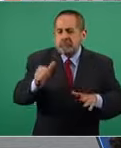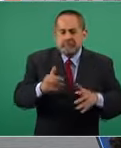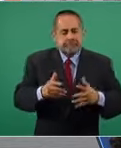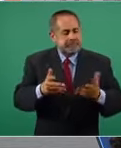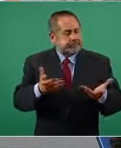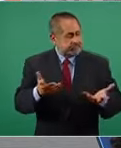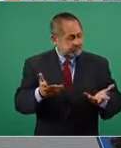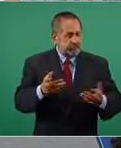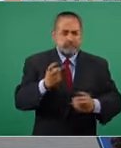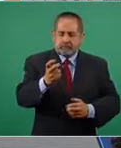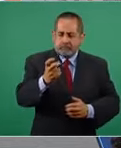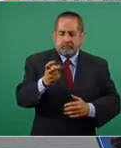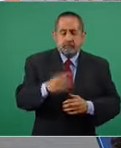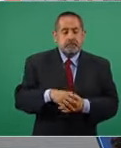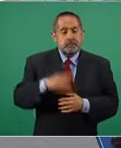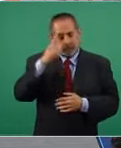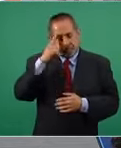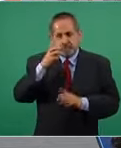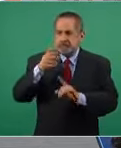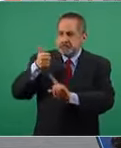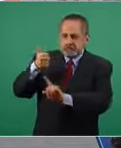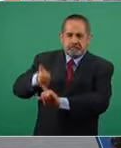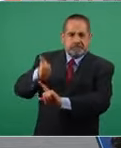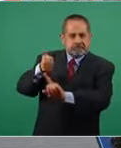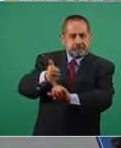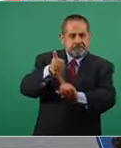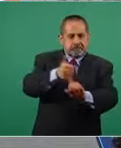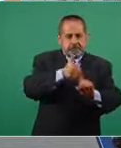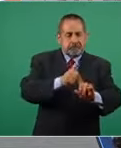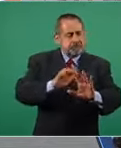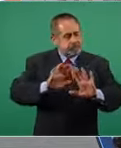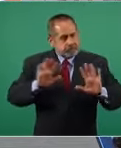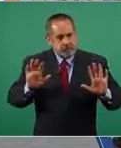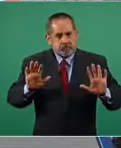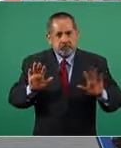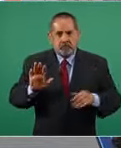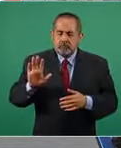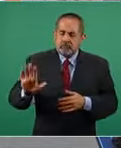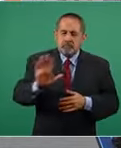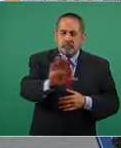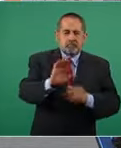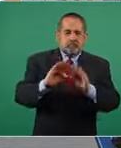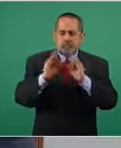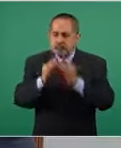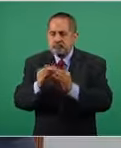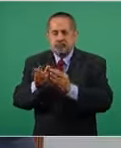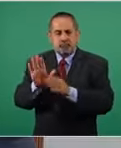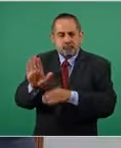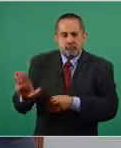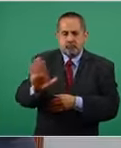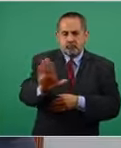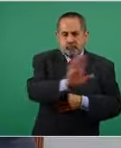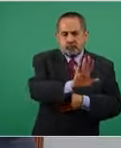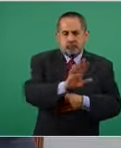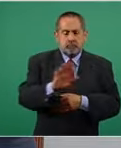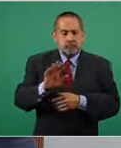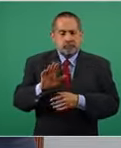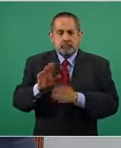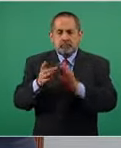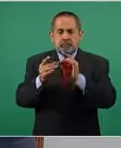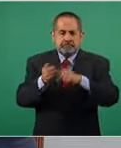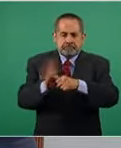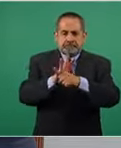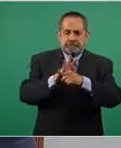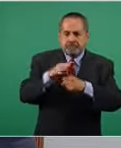cada quien tiene su manera de enfrentar la